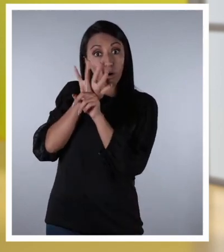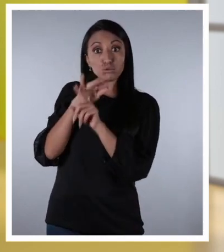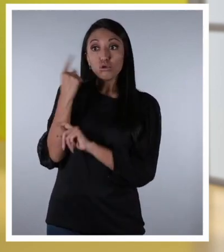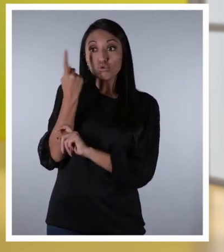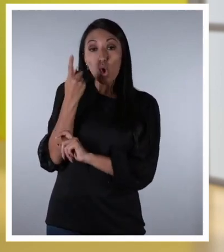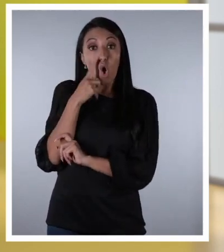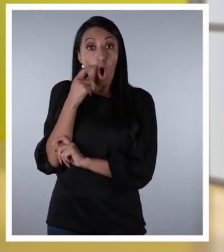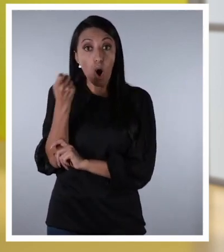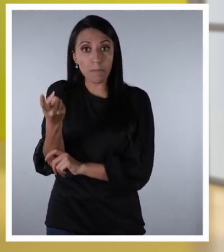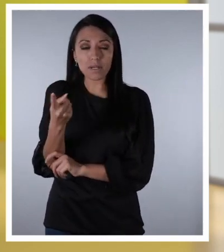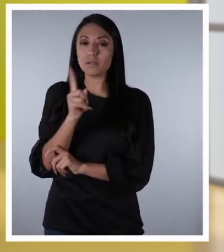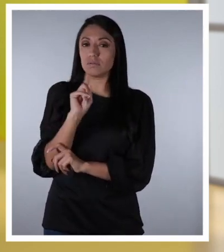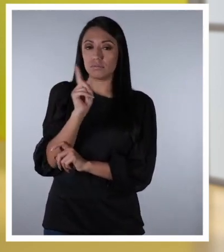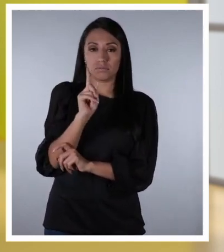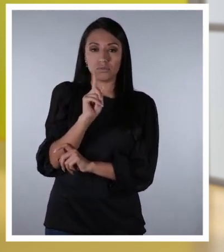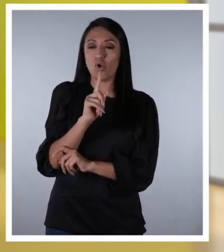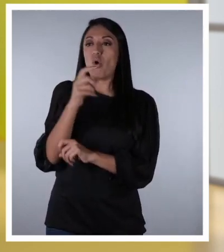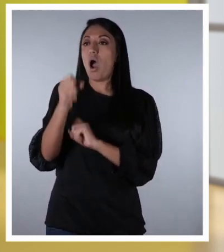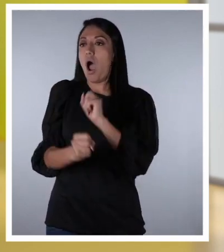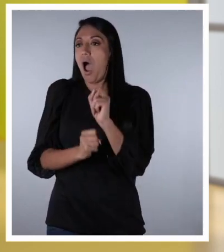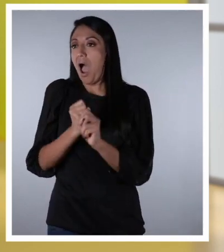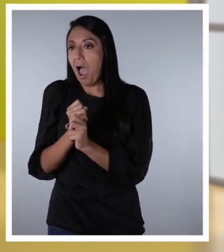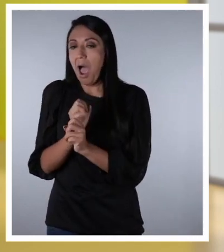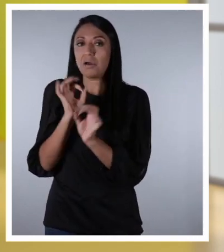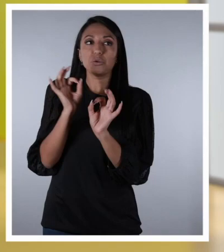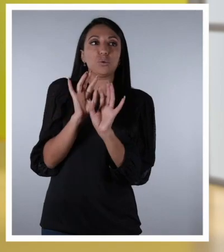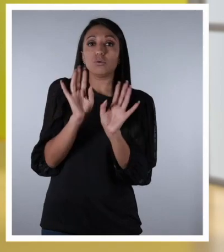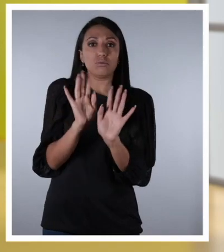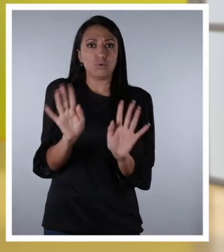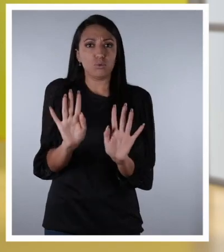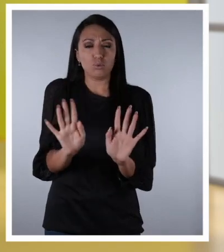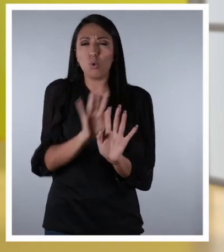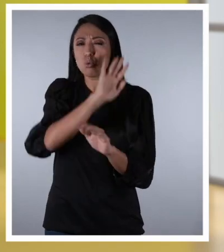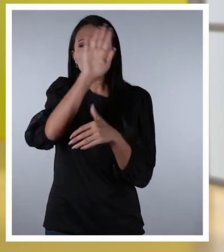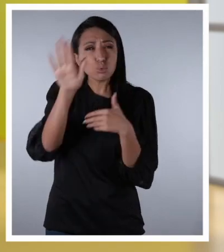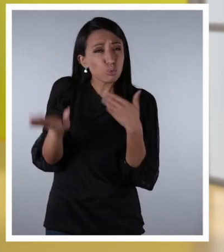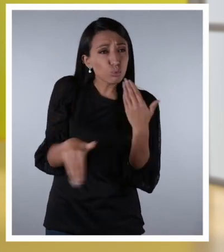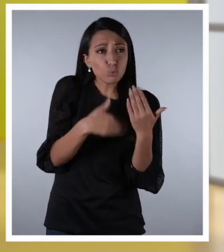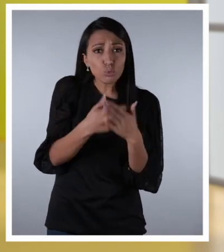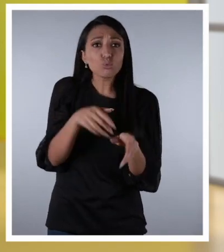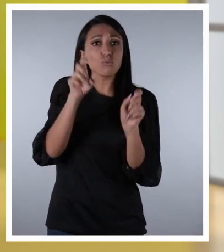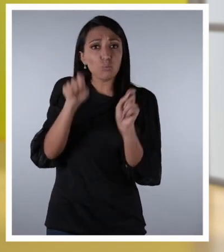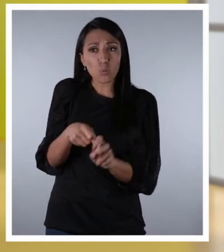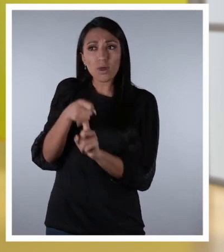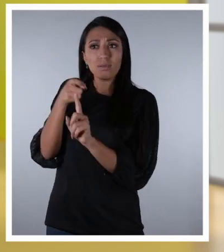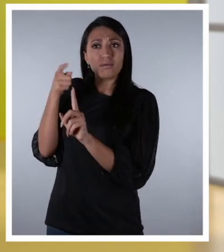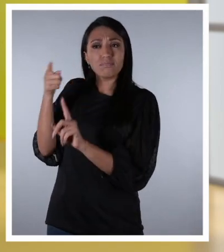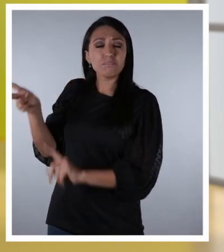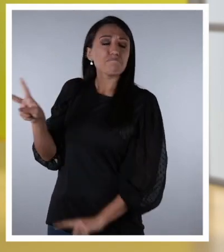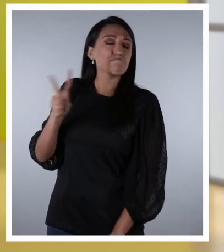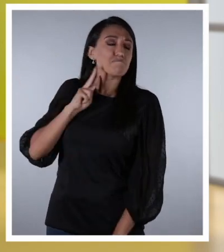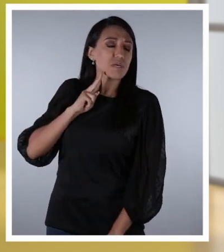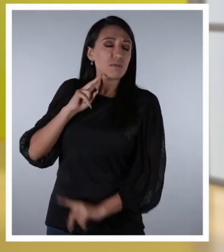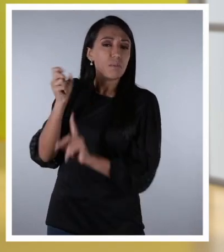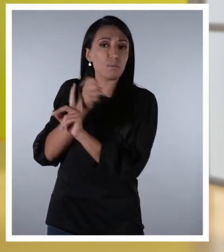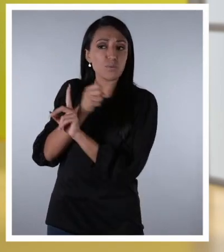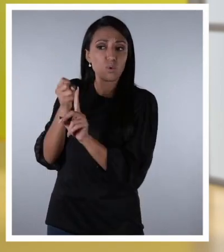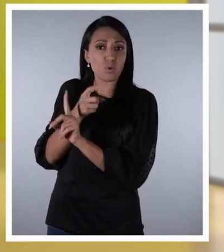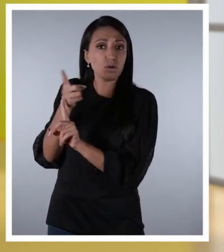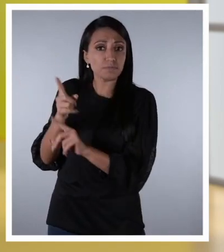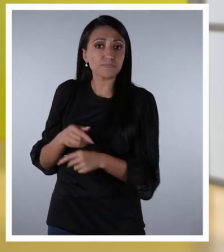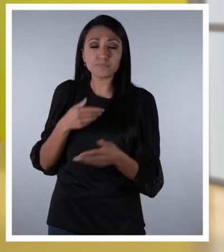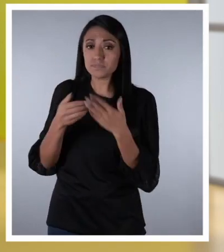El ciberacoso no hace distinción de género, sexo, edad o condición social Todas y todos podemos ser